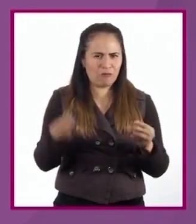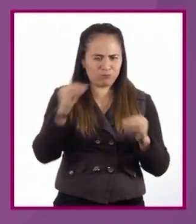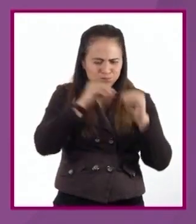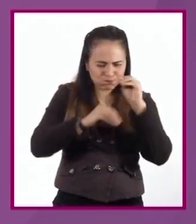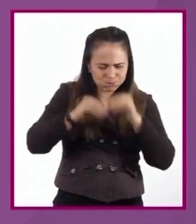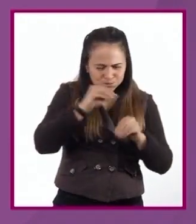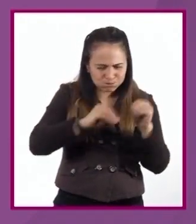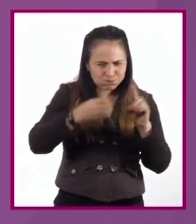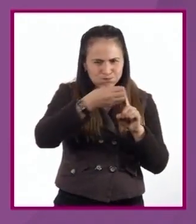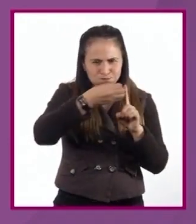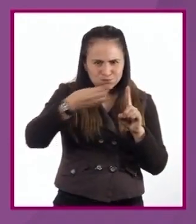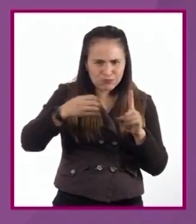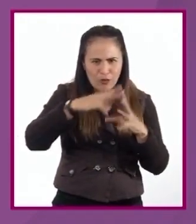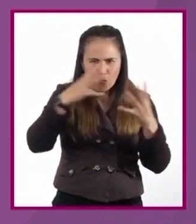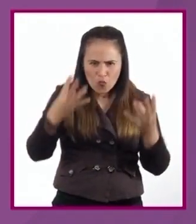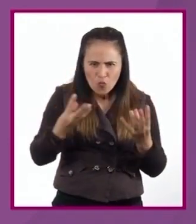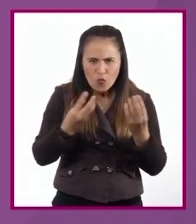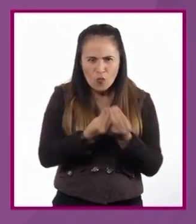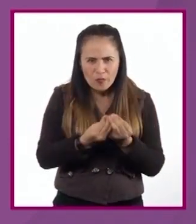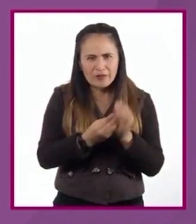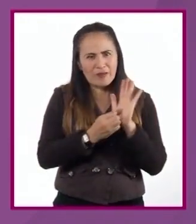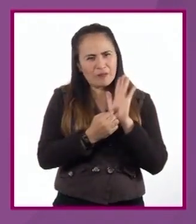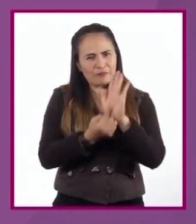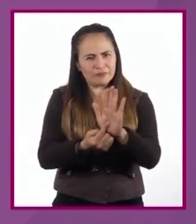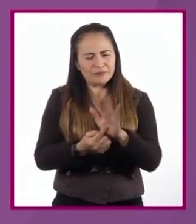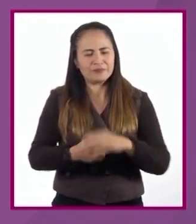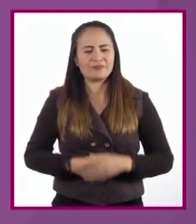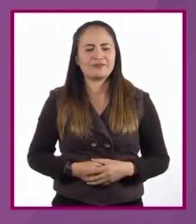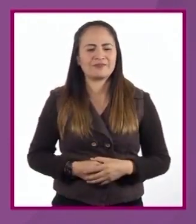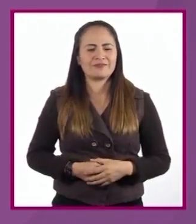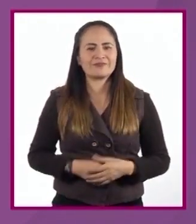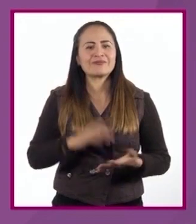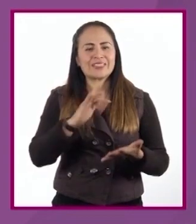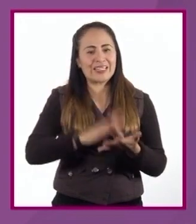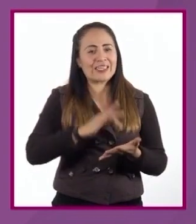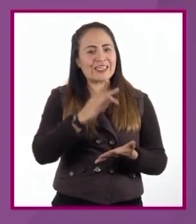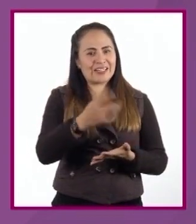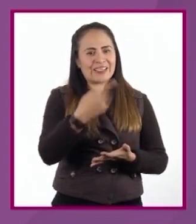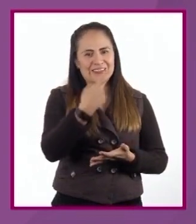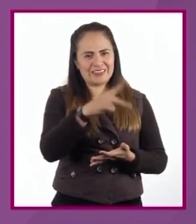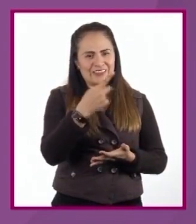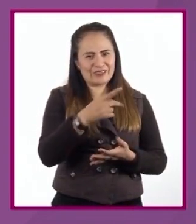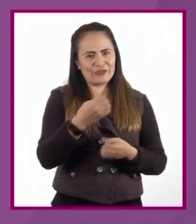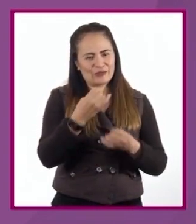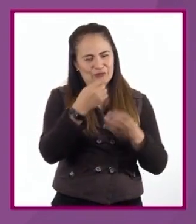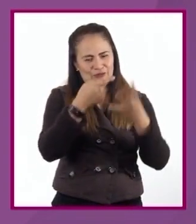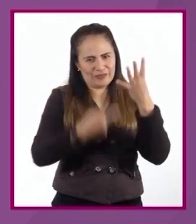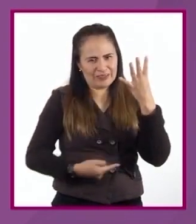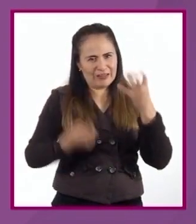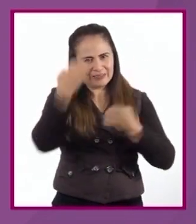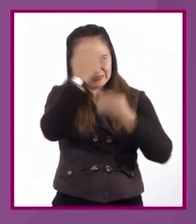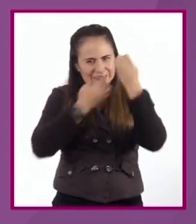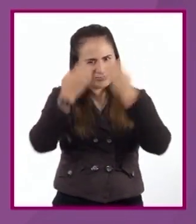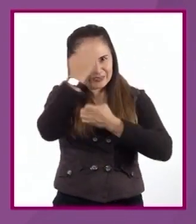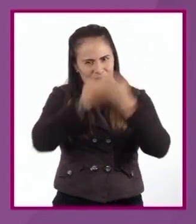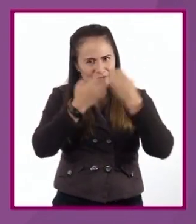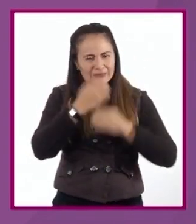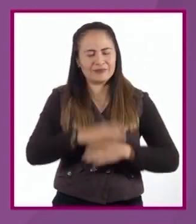manera completa mi idea, mi argumento, ¿no? Te agradecemos tu análisis sobre cómo validan los argumentos en un debate.